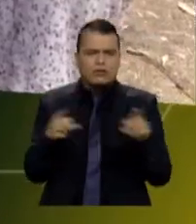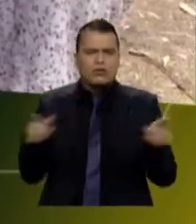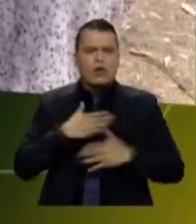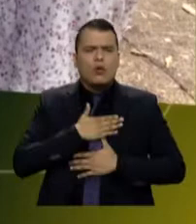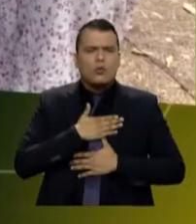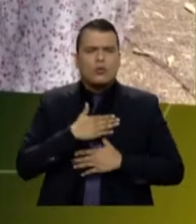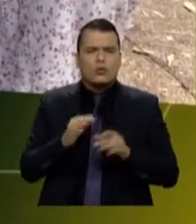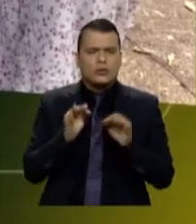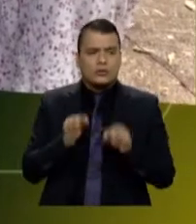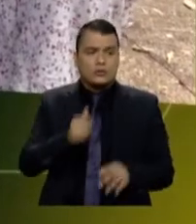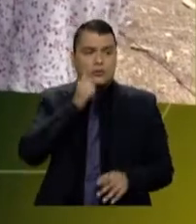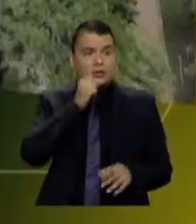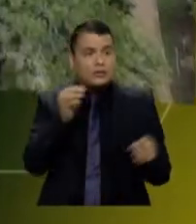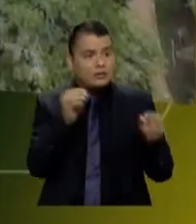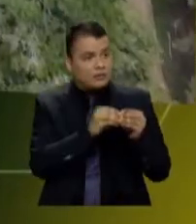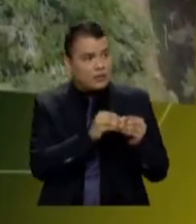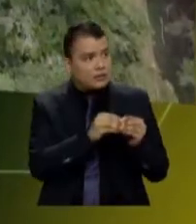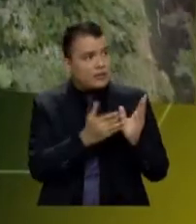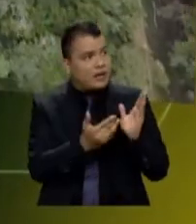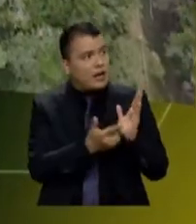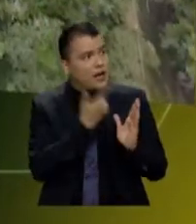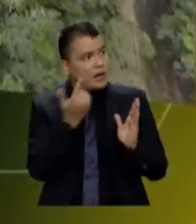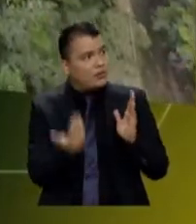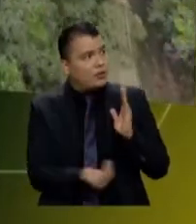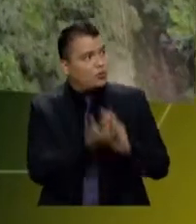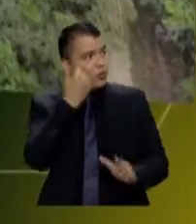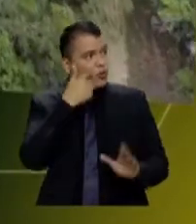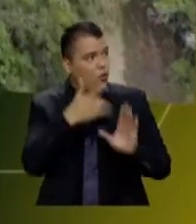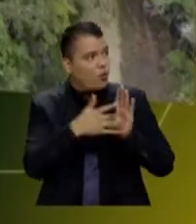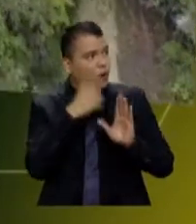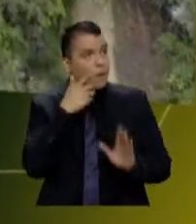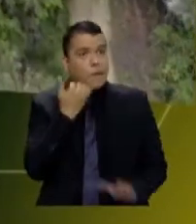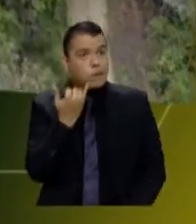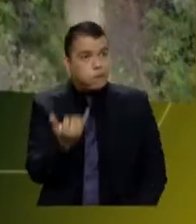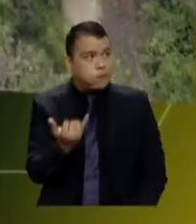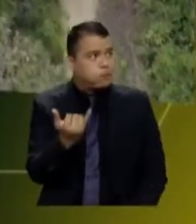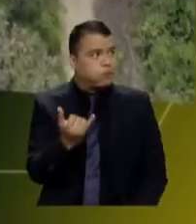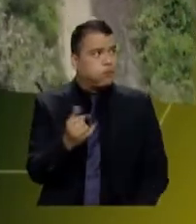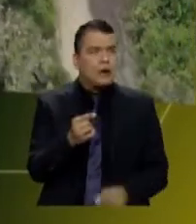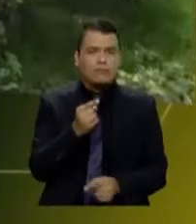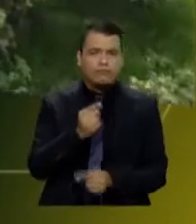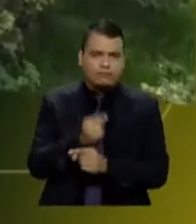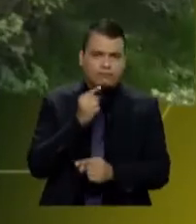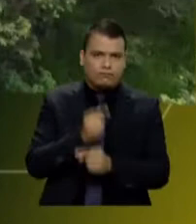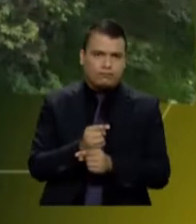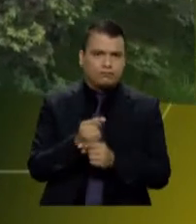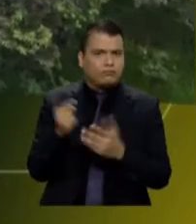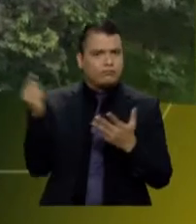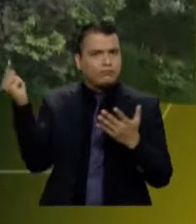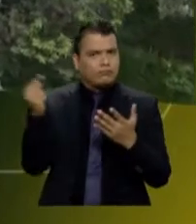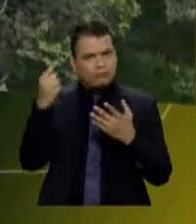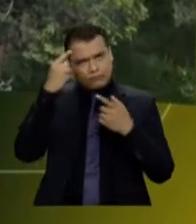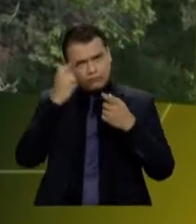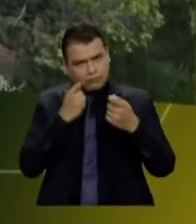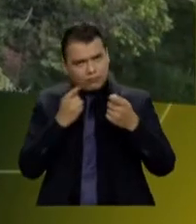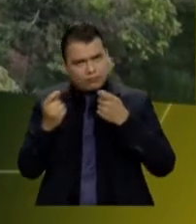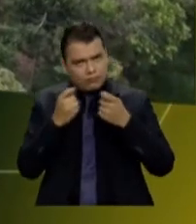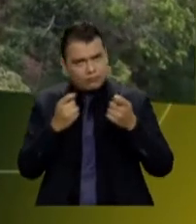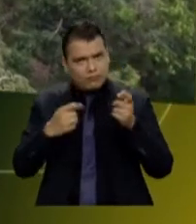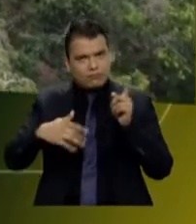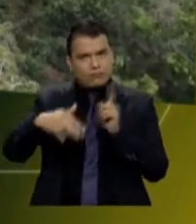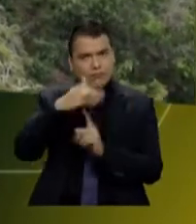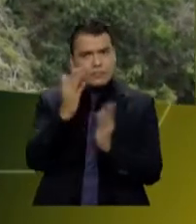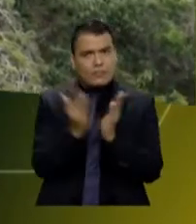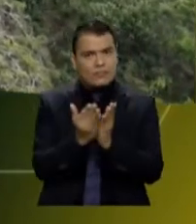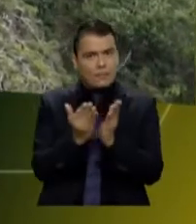entendido que también mañana se presentará un libro, ¿no? Sí, exactamente. Es un compendio de todas las estrategias de educación ambiental de la